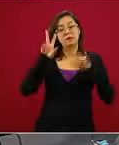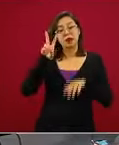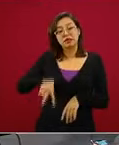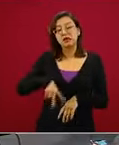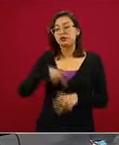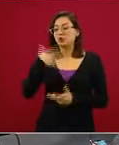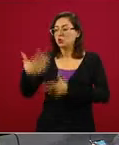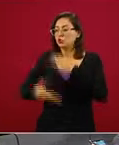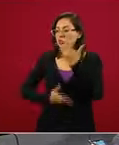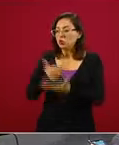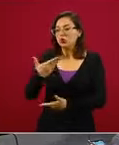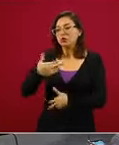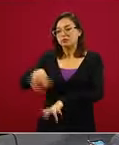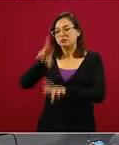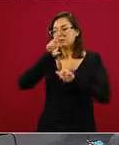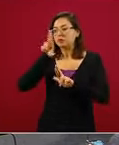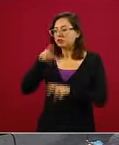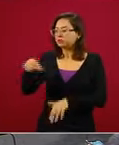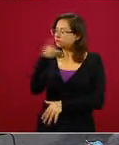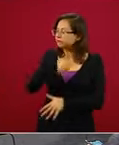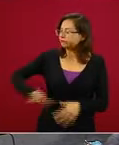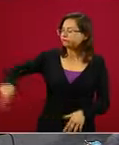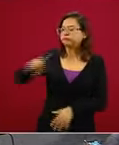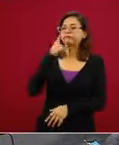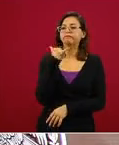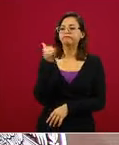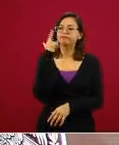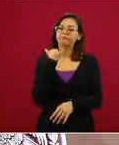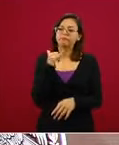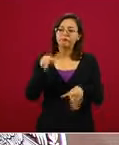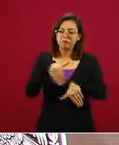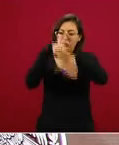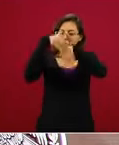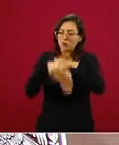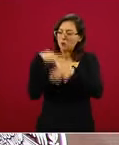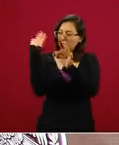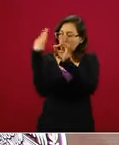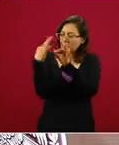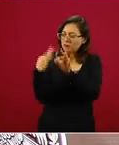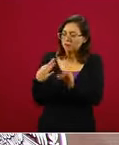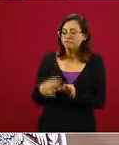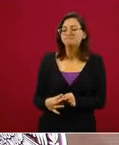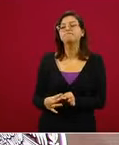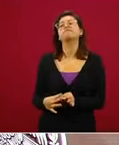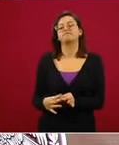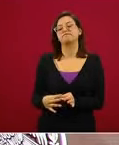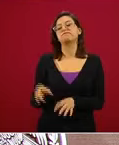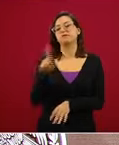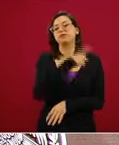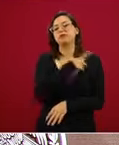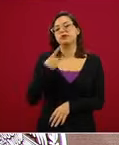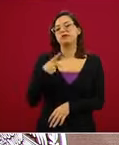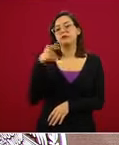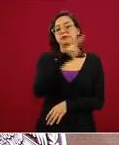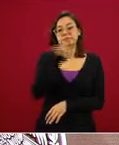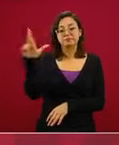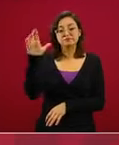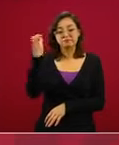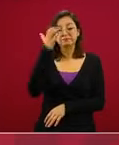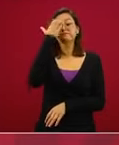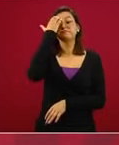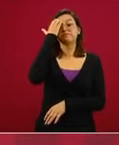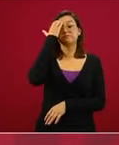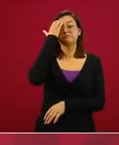de mucha disciplina y que por supuesto también merecen un reconocimiento a esta situación que ha